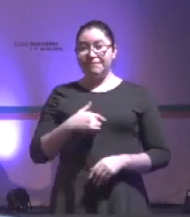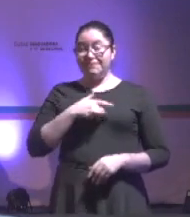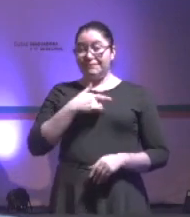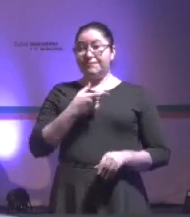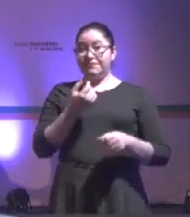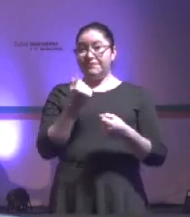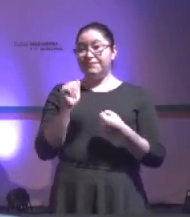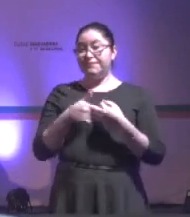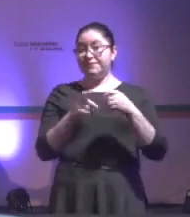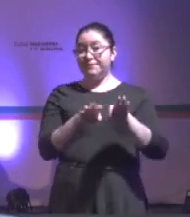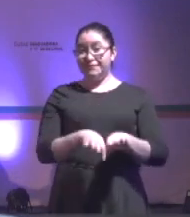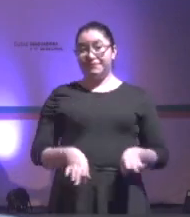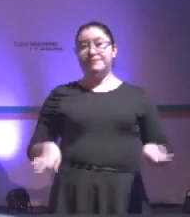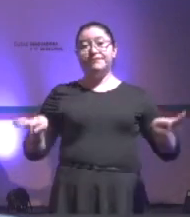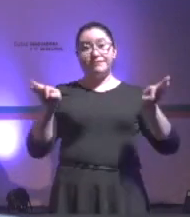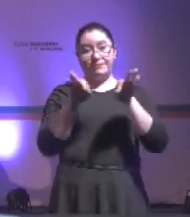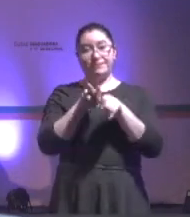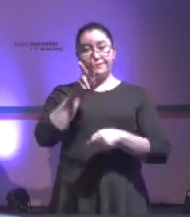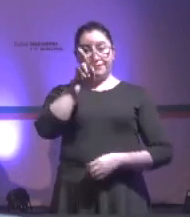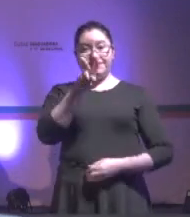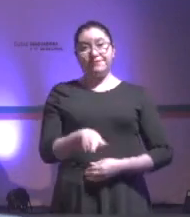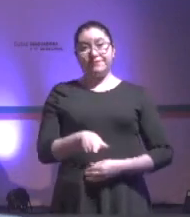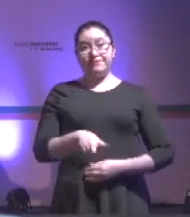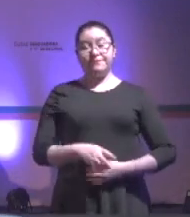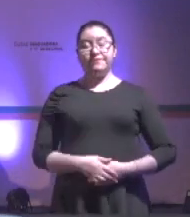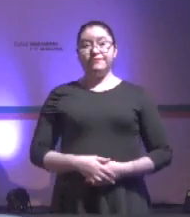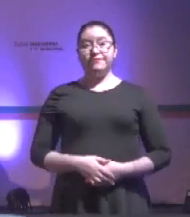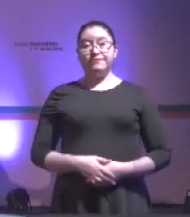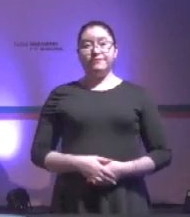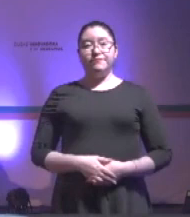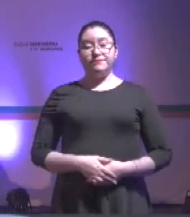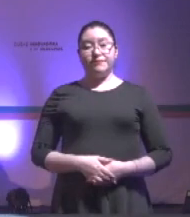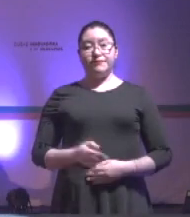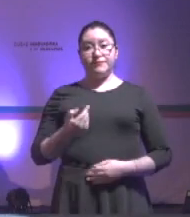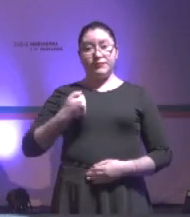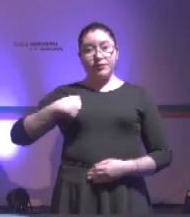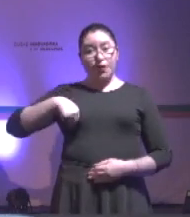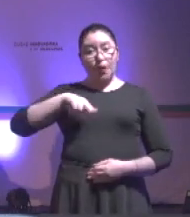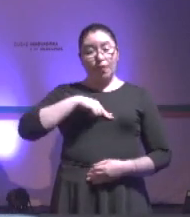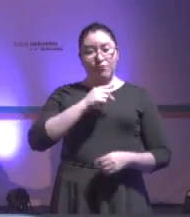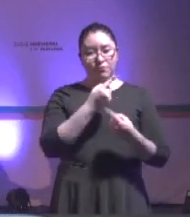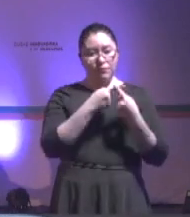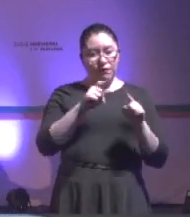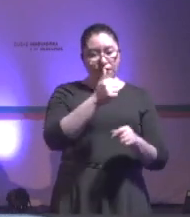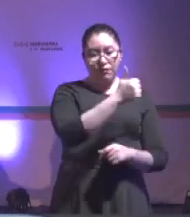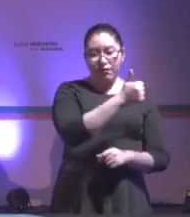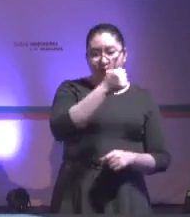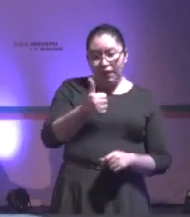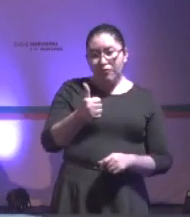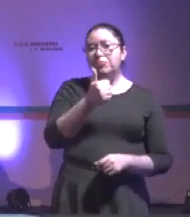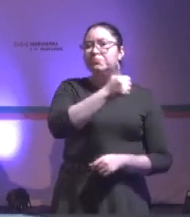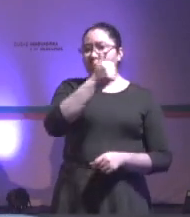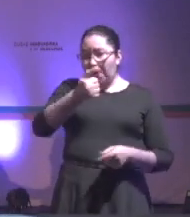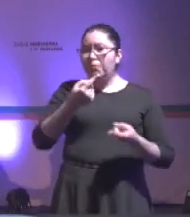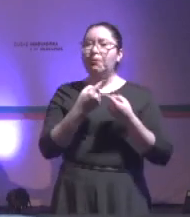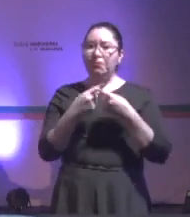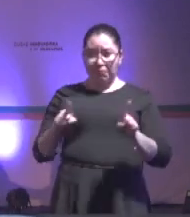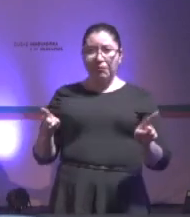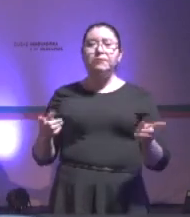importante. A ver, si somos diferentes, tenemos que actuar de manera diferente.